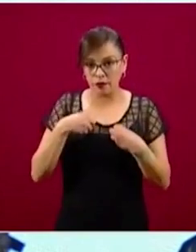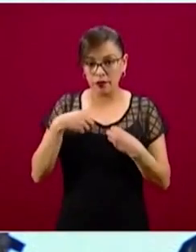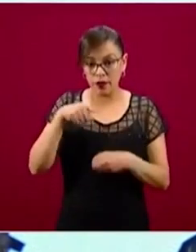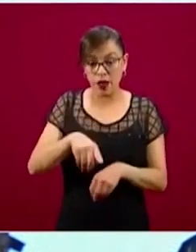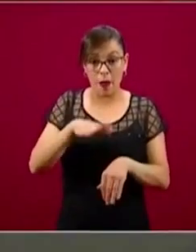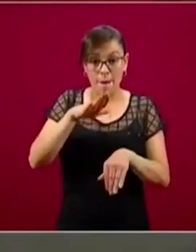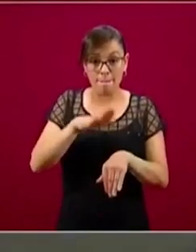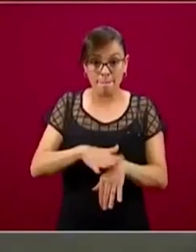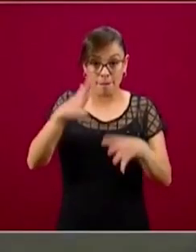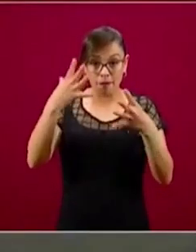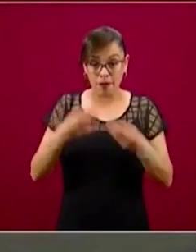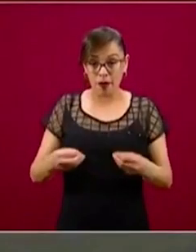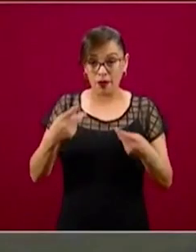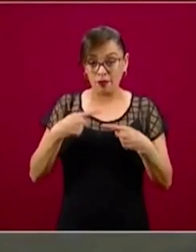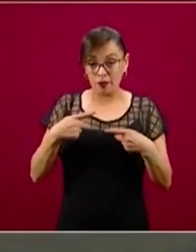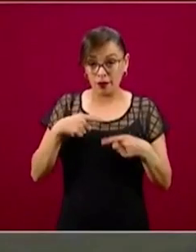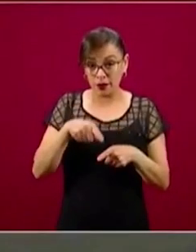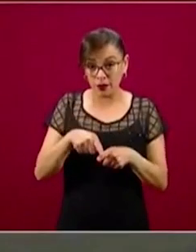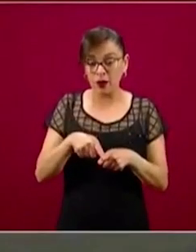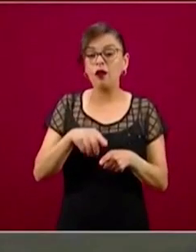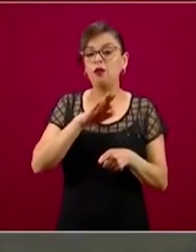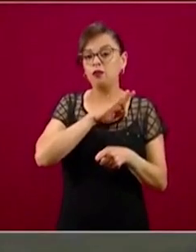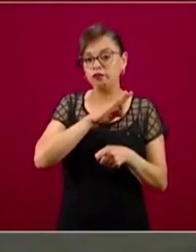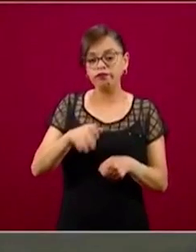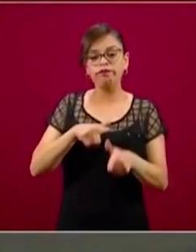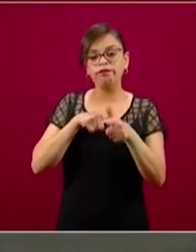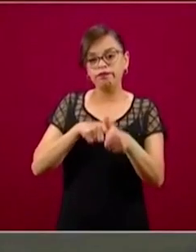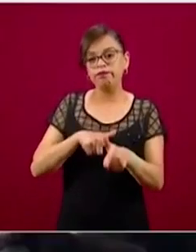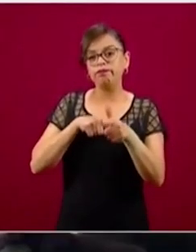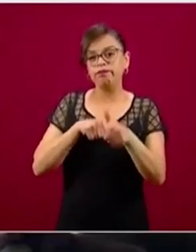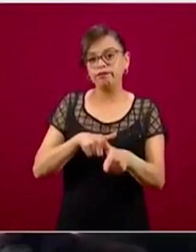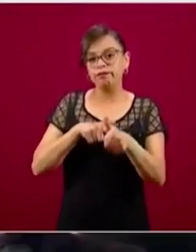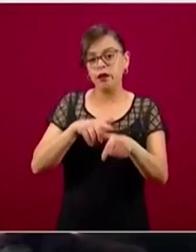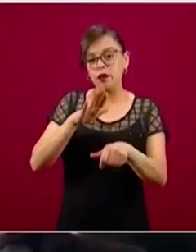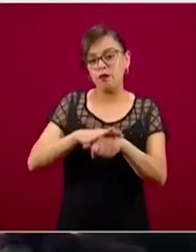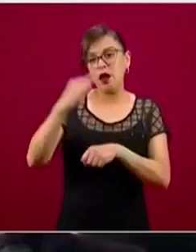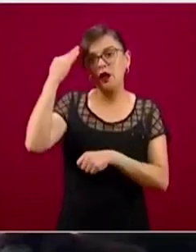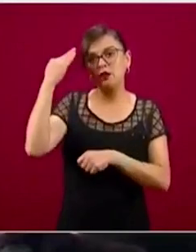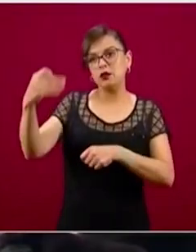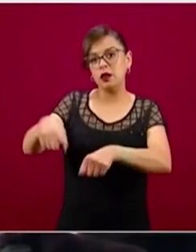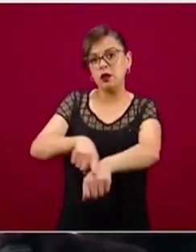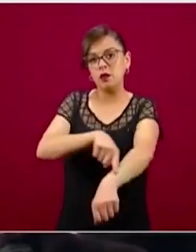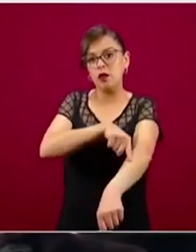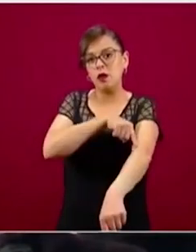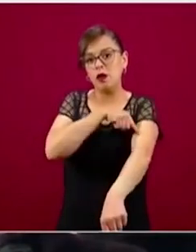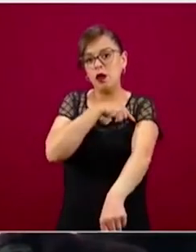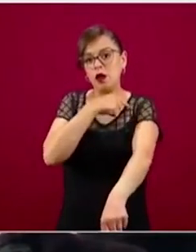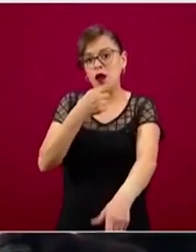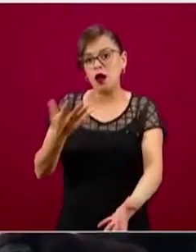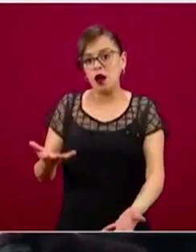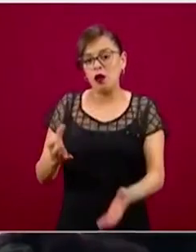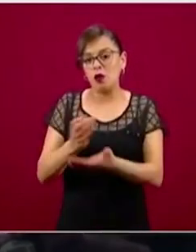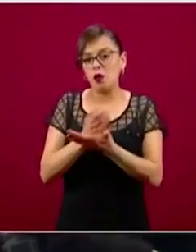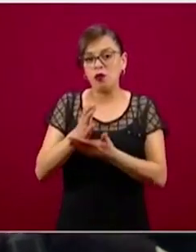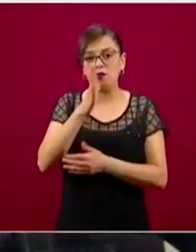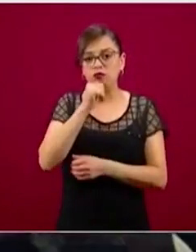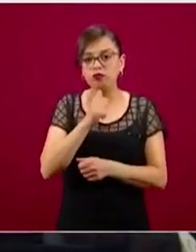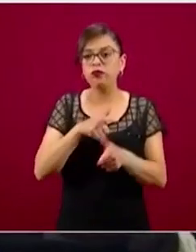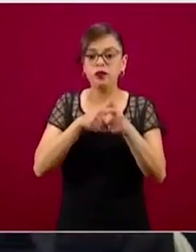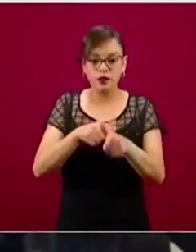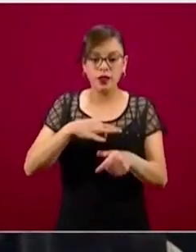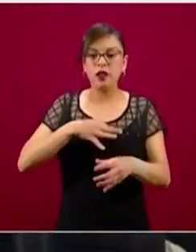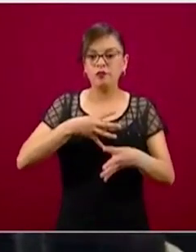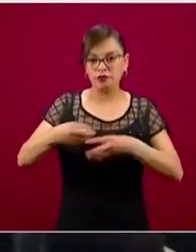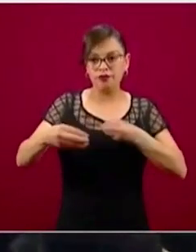mayor capacidad tiene de sostener la epidemia activa y tarda más en resolverse, ¿por qué razón?, porque hay